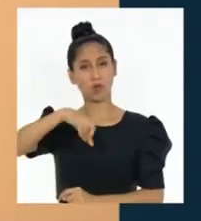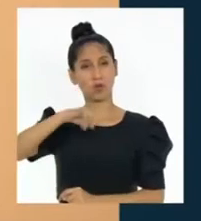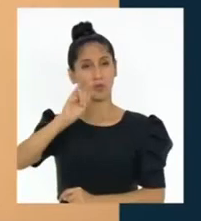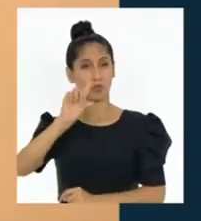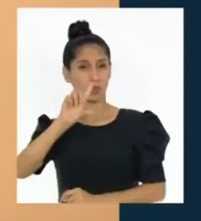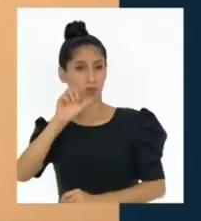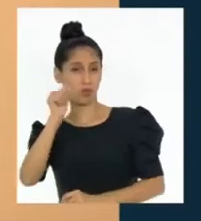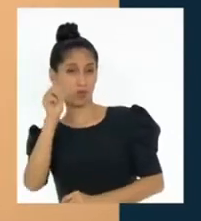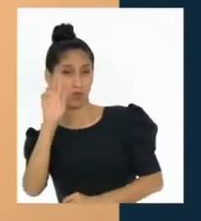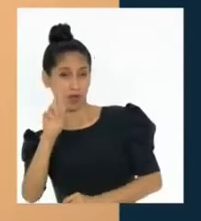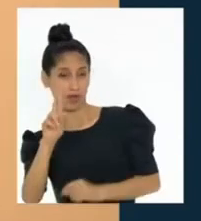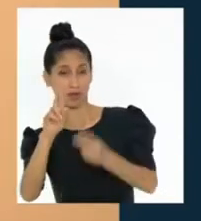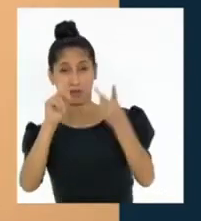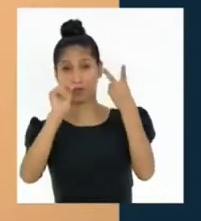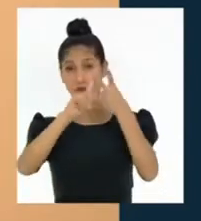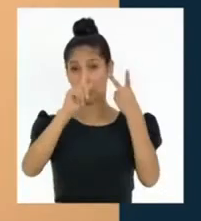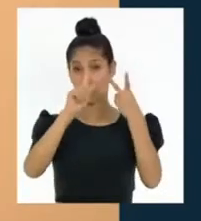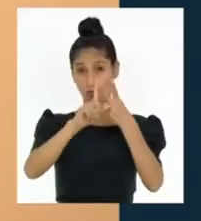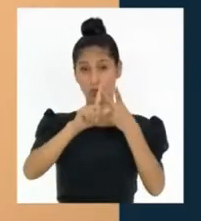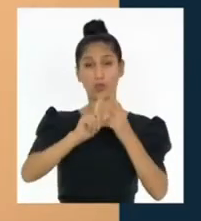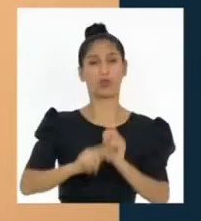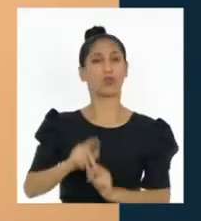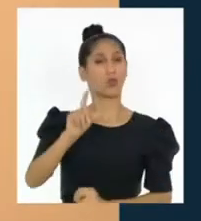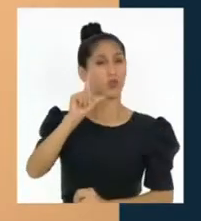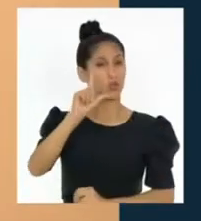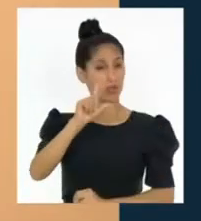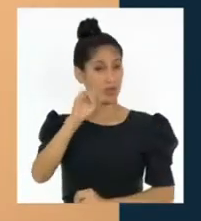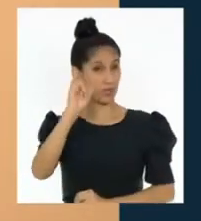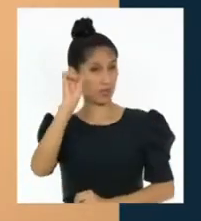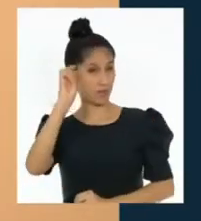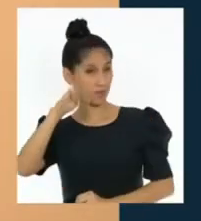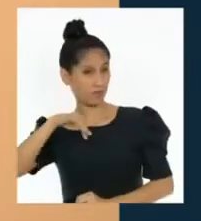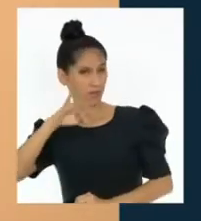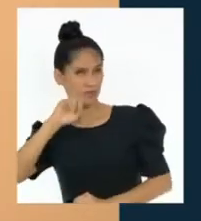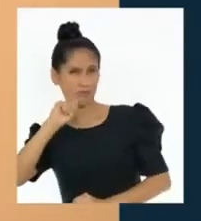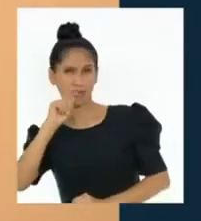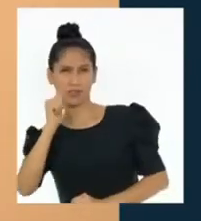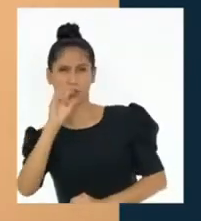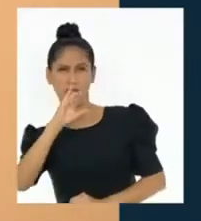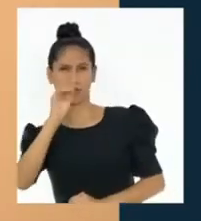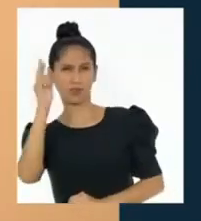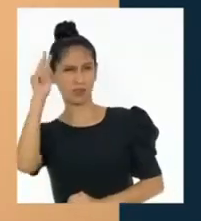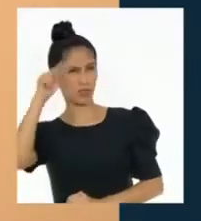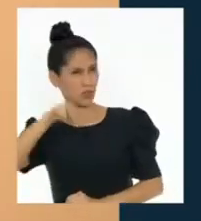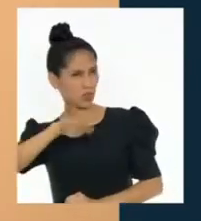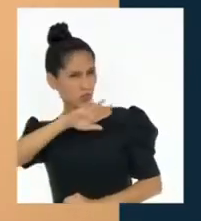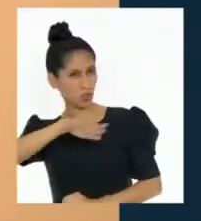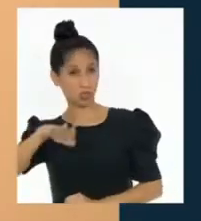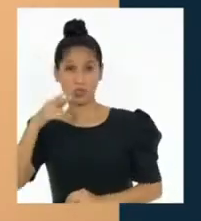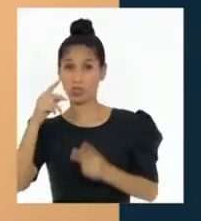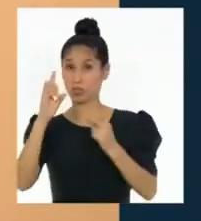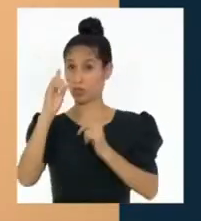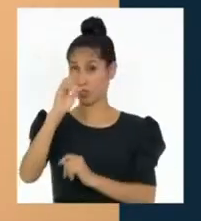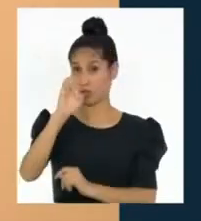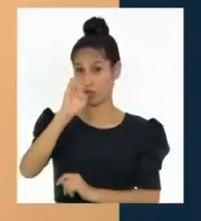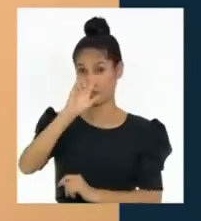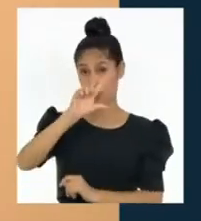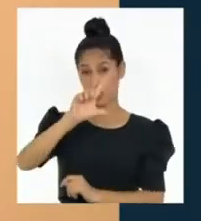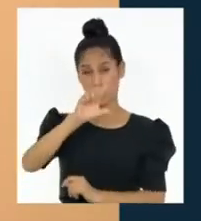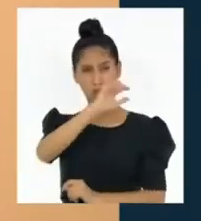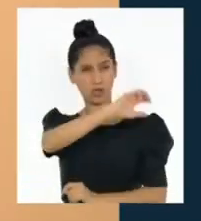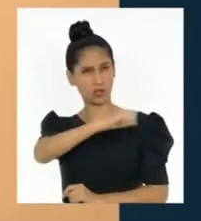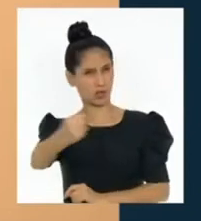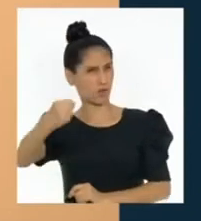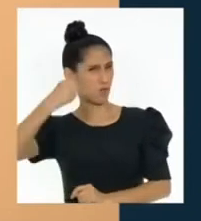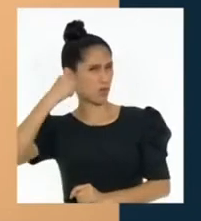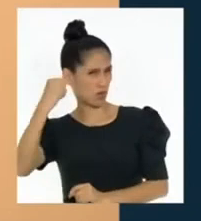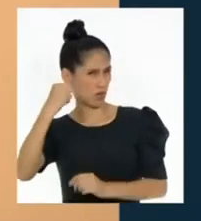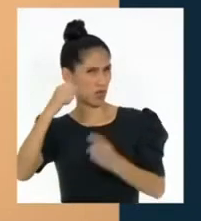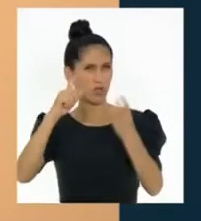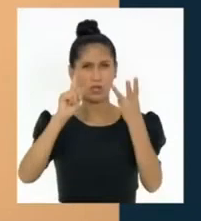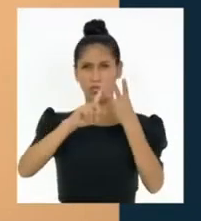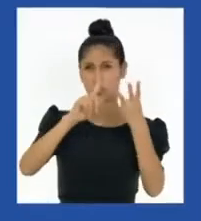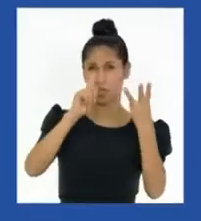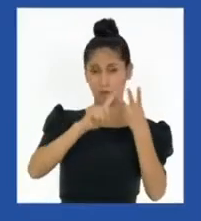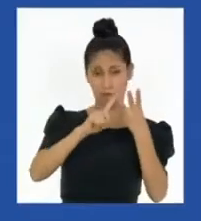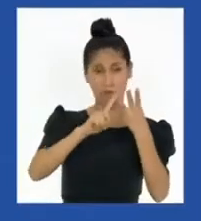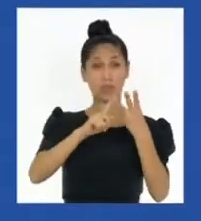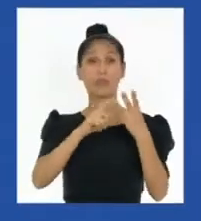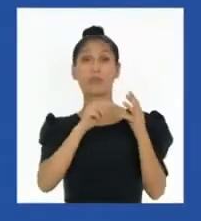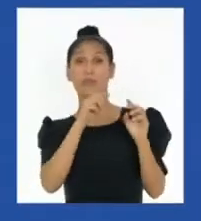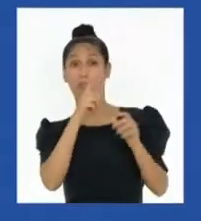La limitación del poder y la necesidad de garantizar los derechos fundamentales de la persona.